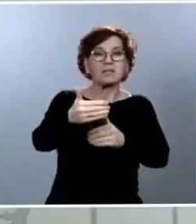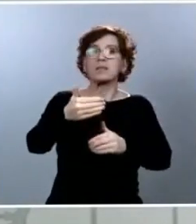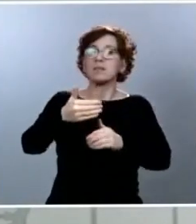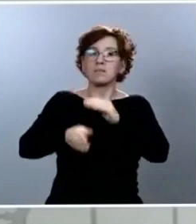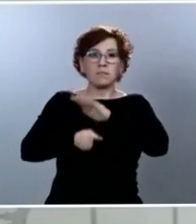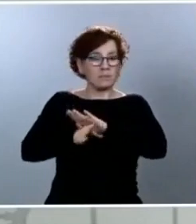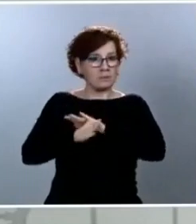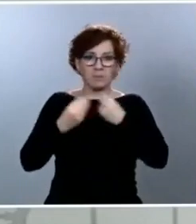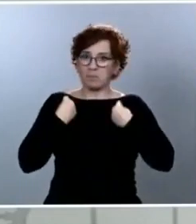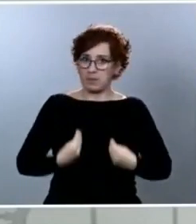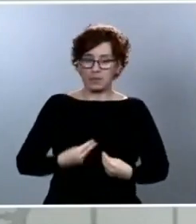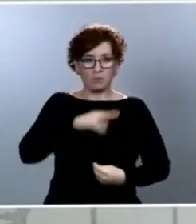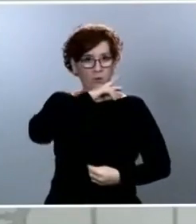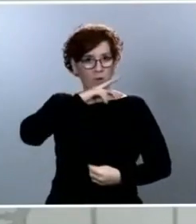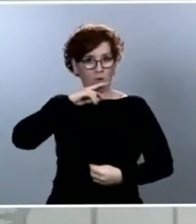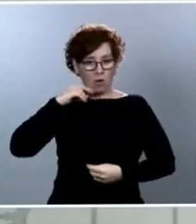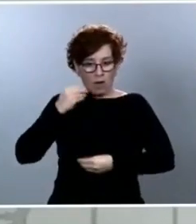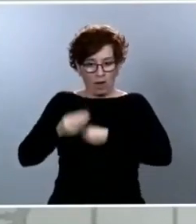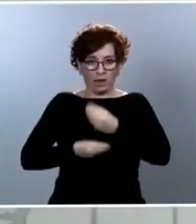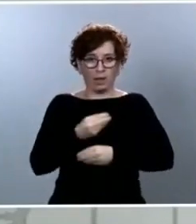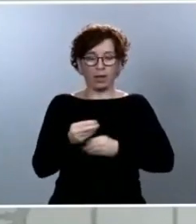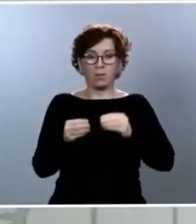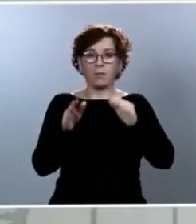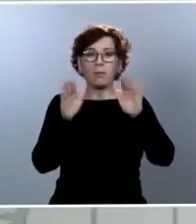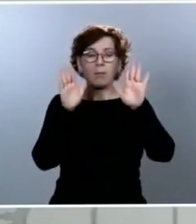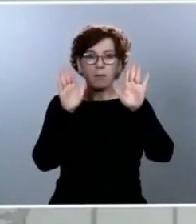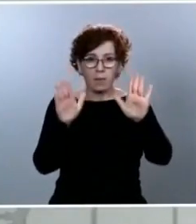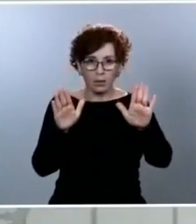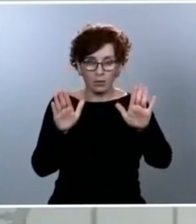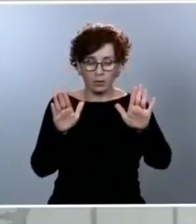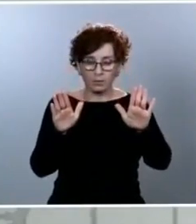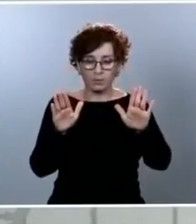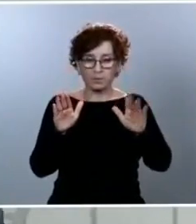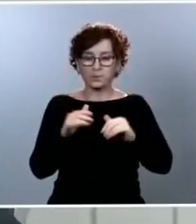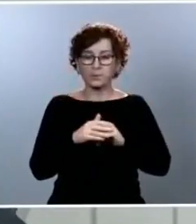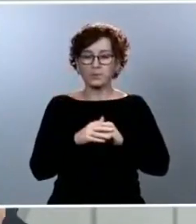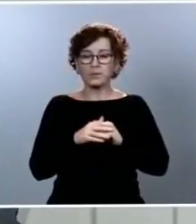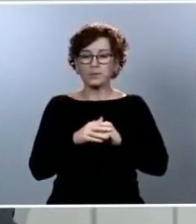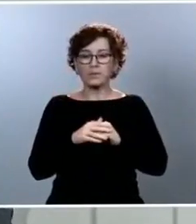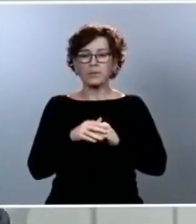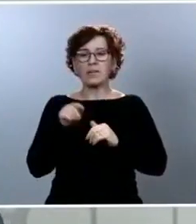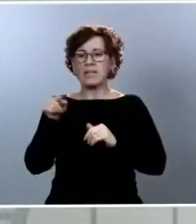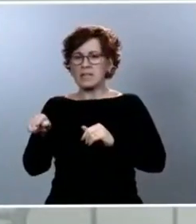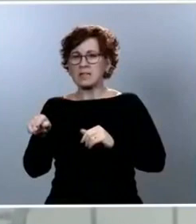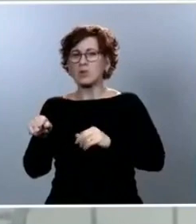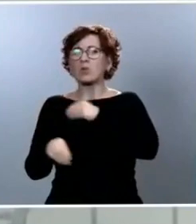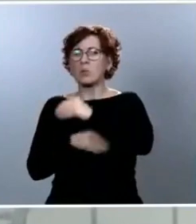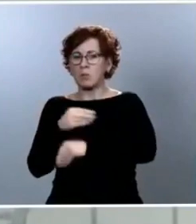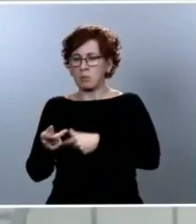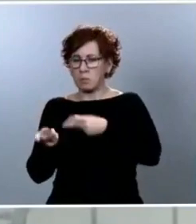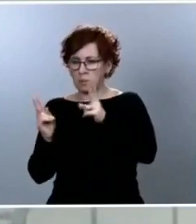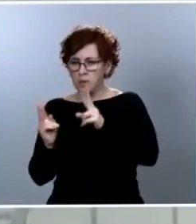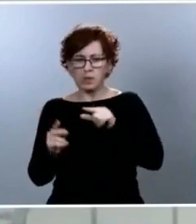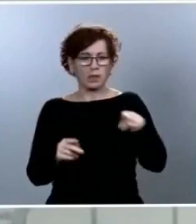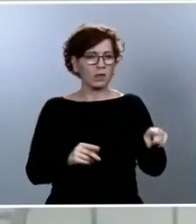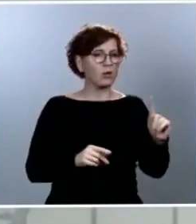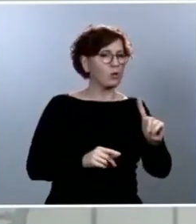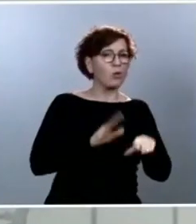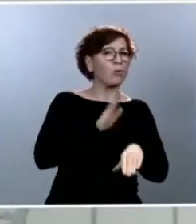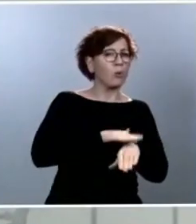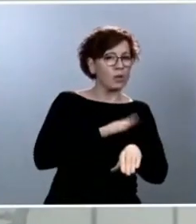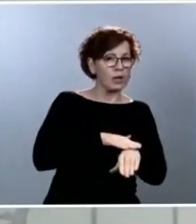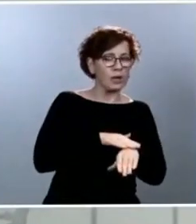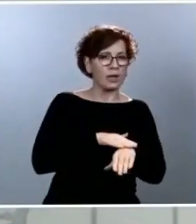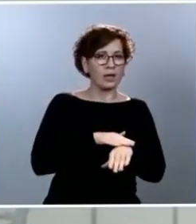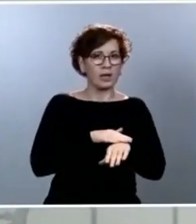Pero, cuando hablamos de por qué esta actividad económica sí o esta actividad económica no, no solamente es el número de